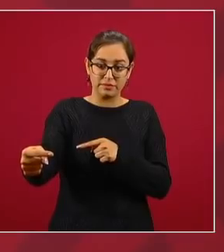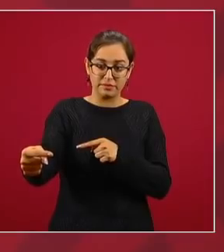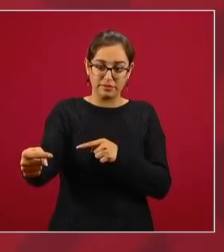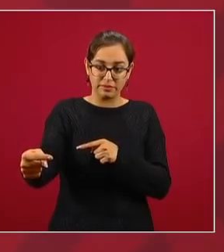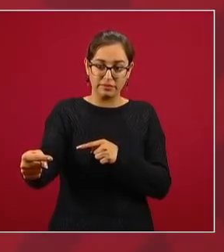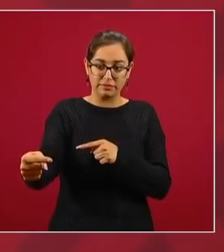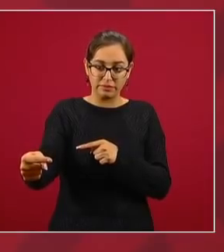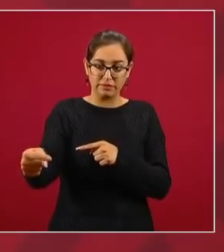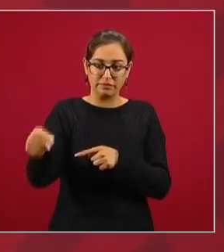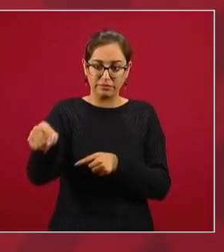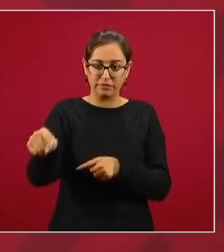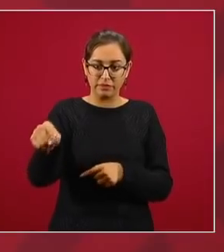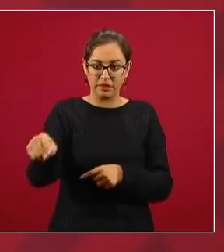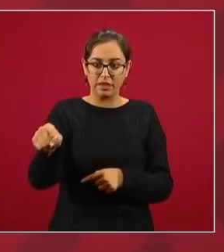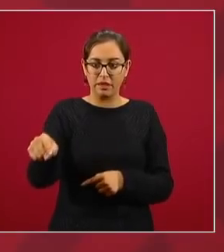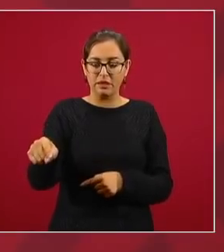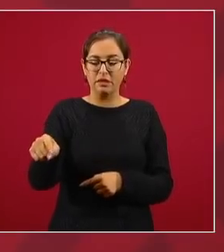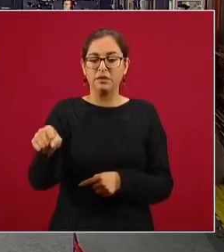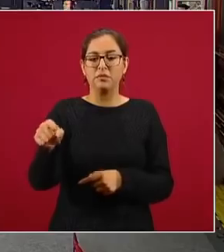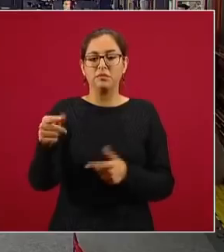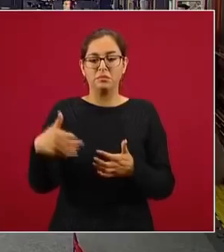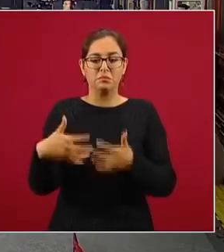una derivadora